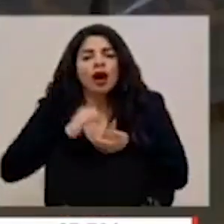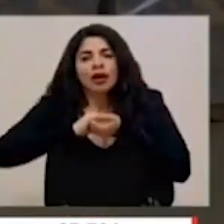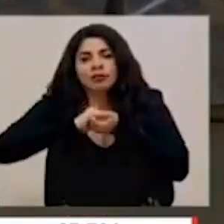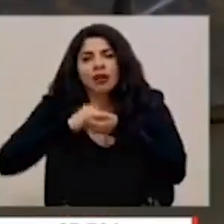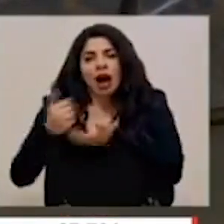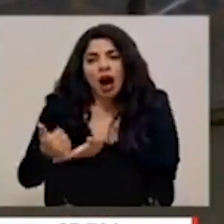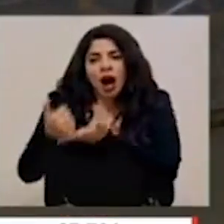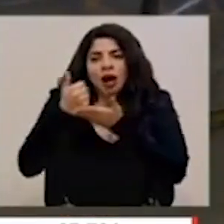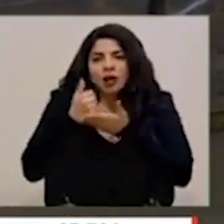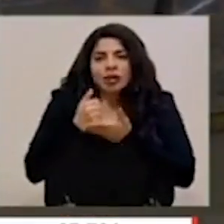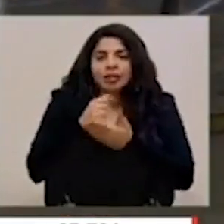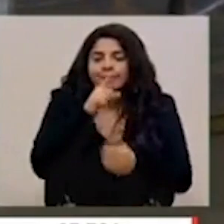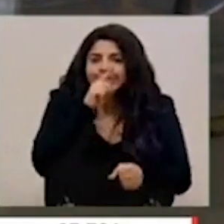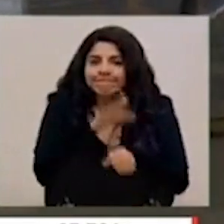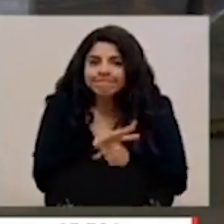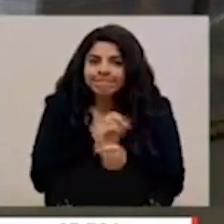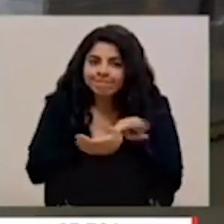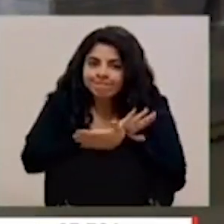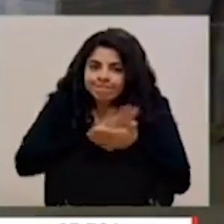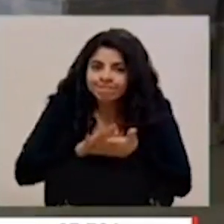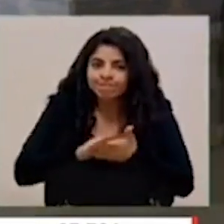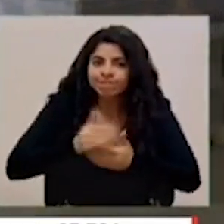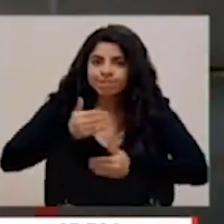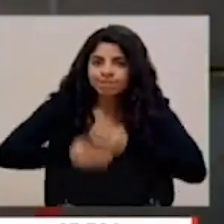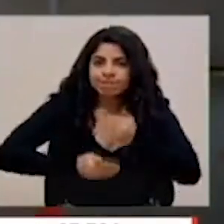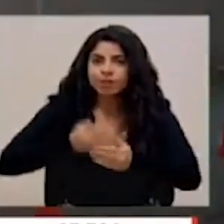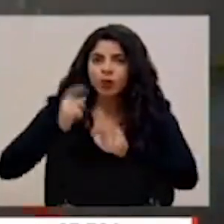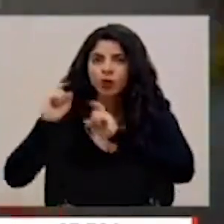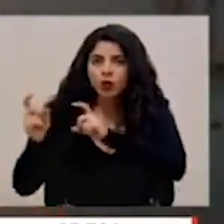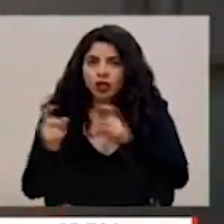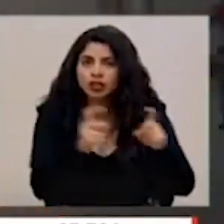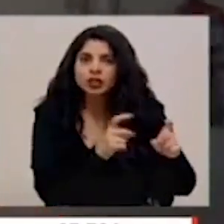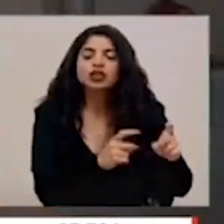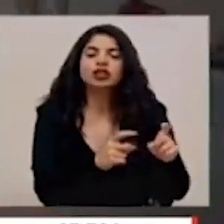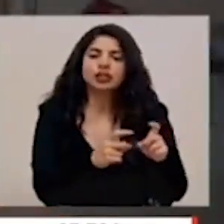garantizar la transparencia en este tipo de donaciones.